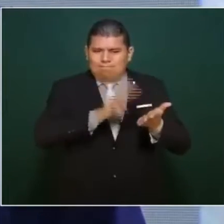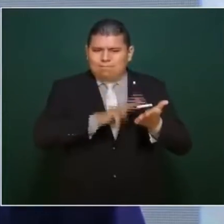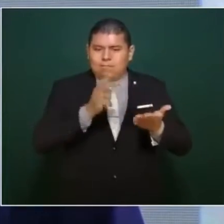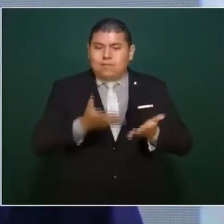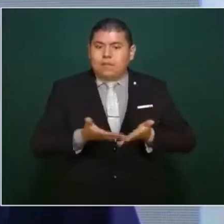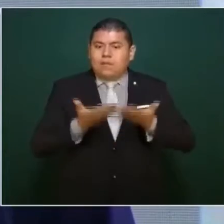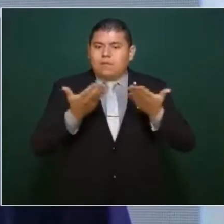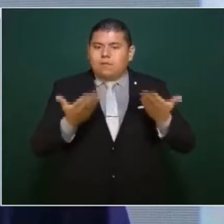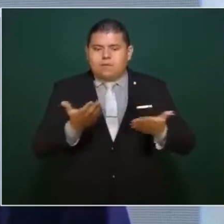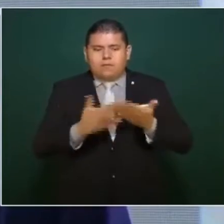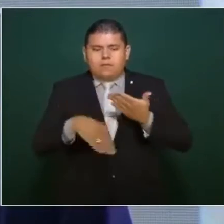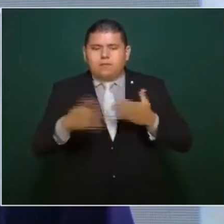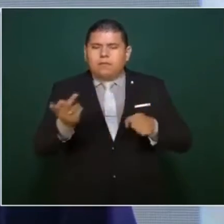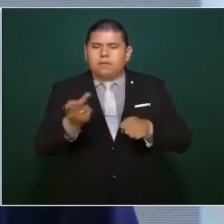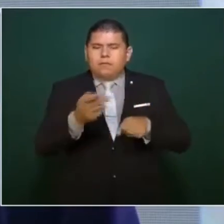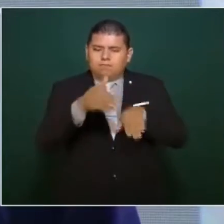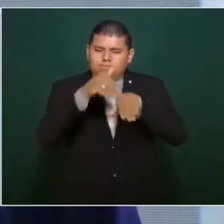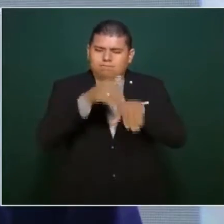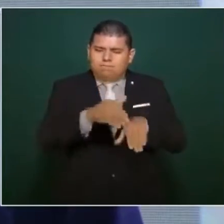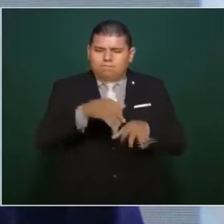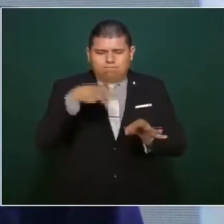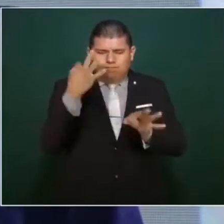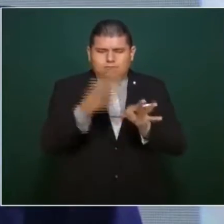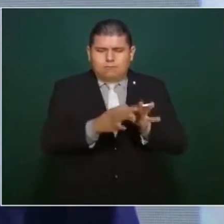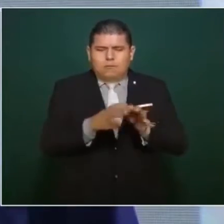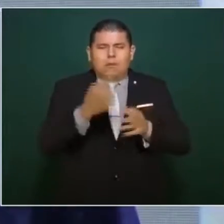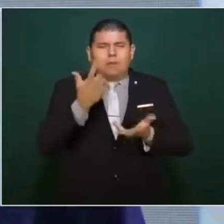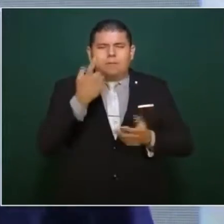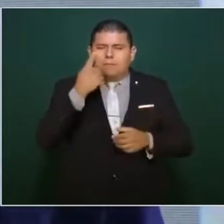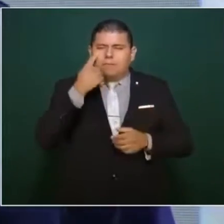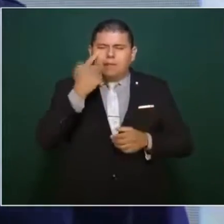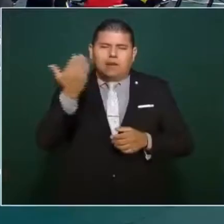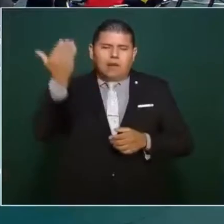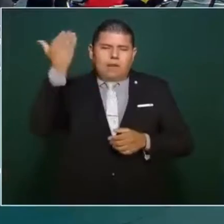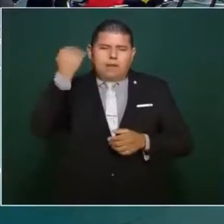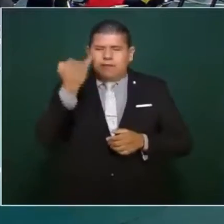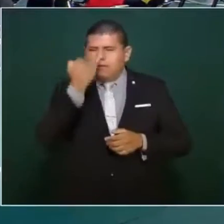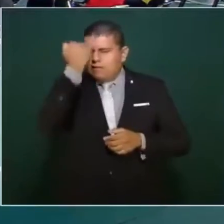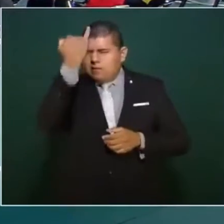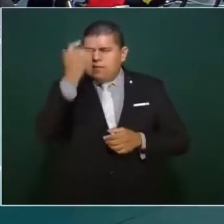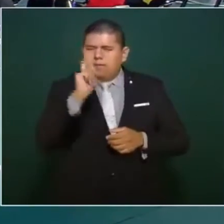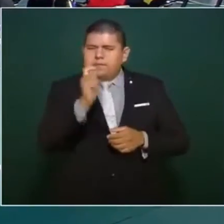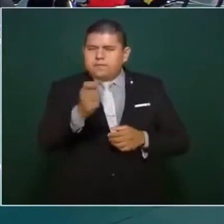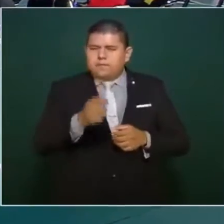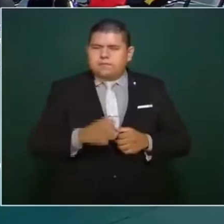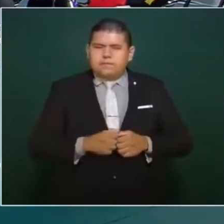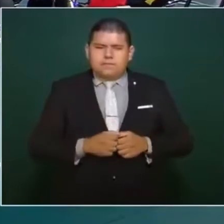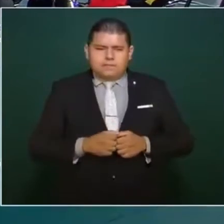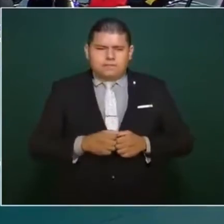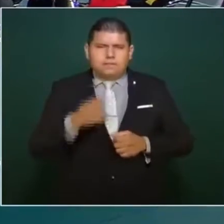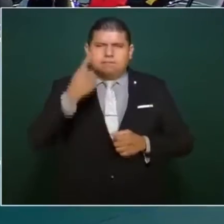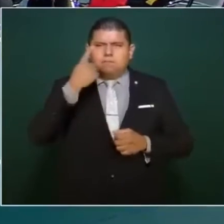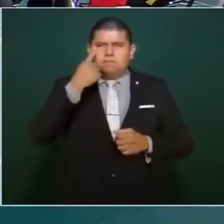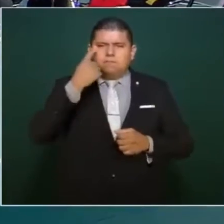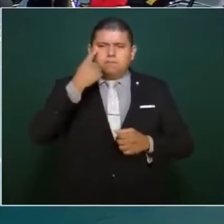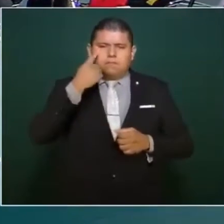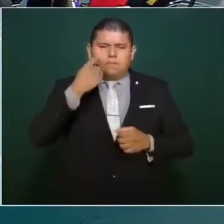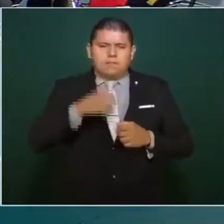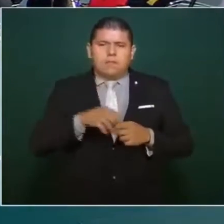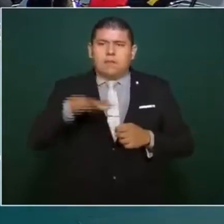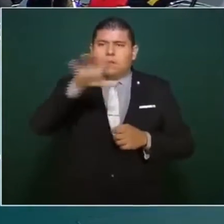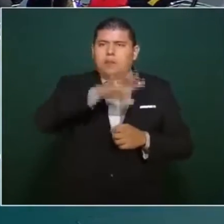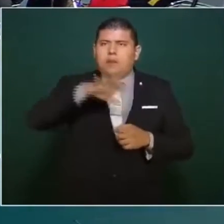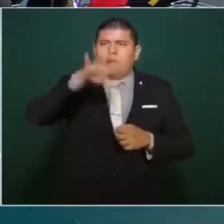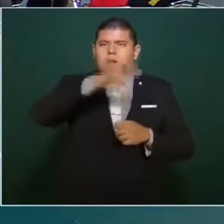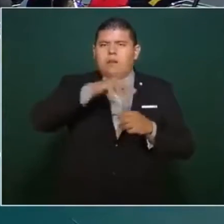va a aplicar. Originalmente estaba pensado para la zona